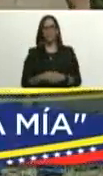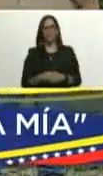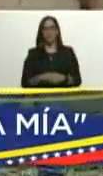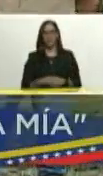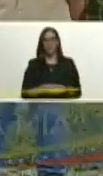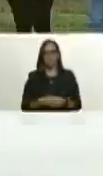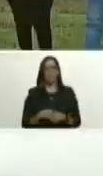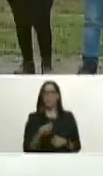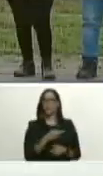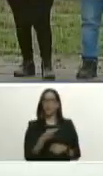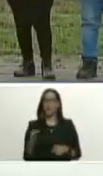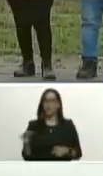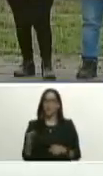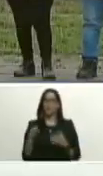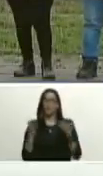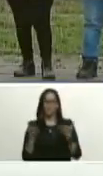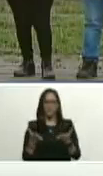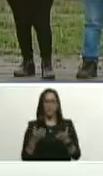correcto así debe ser